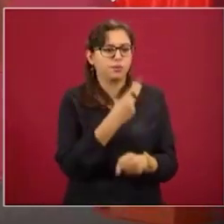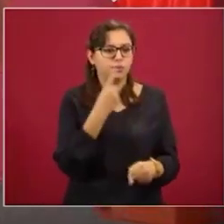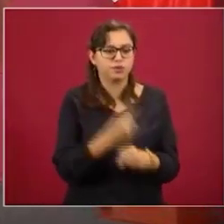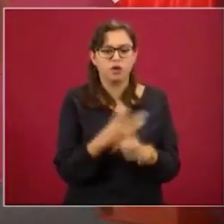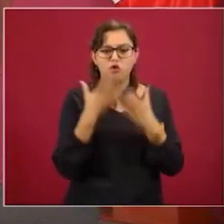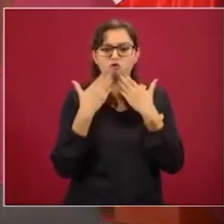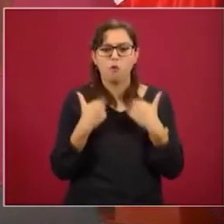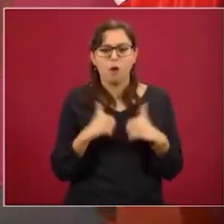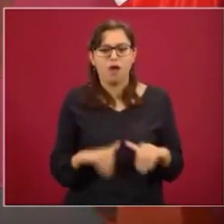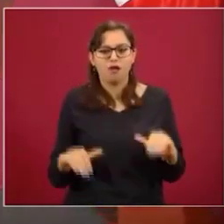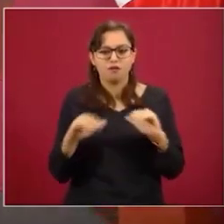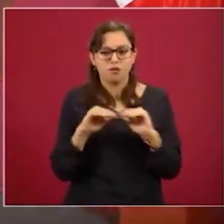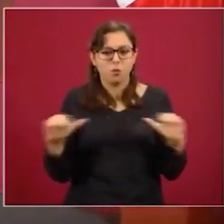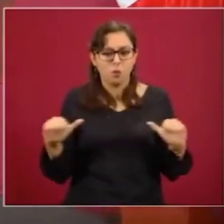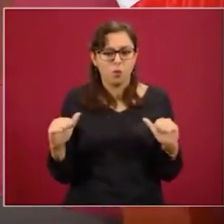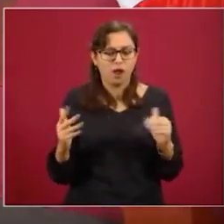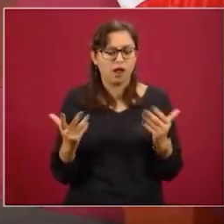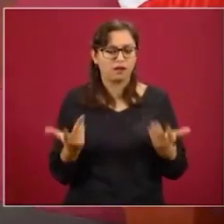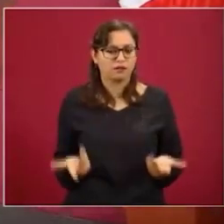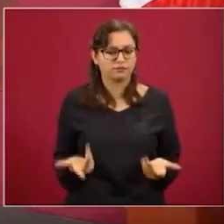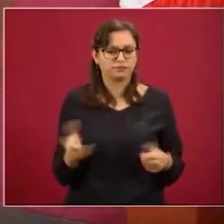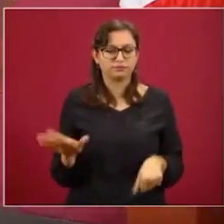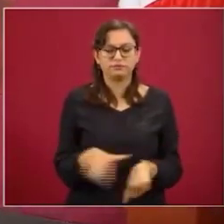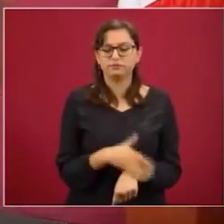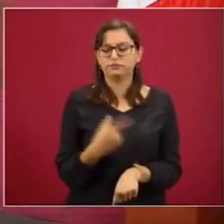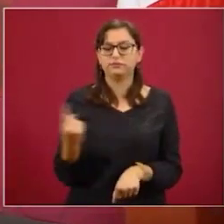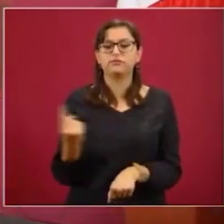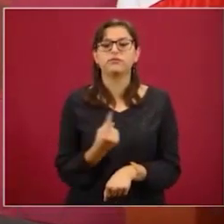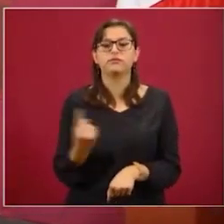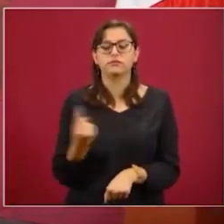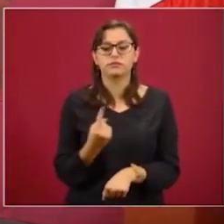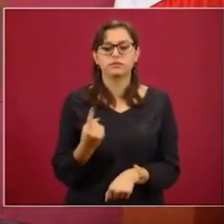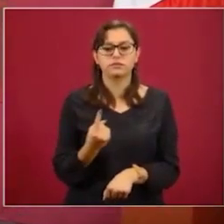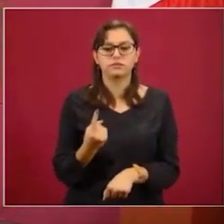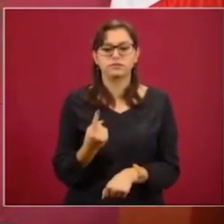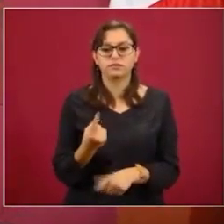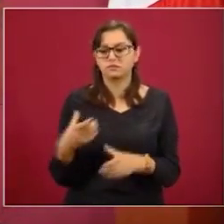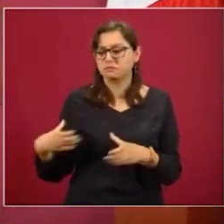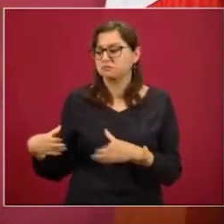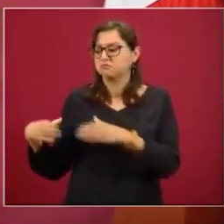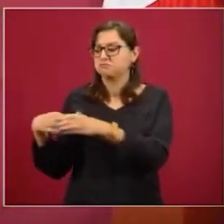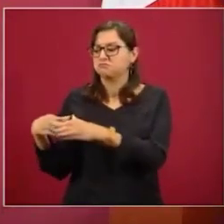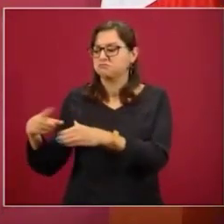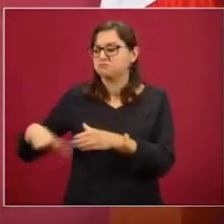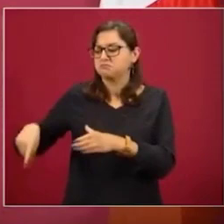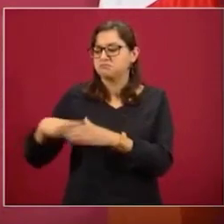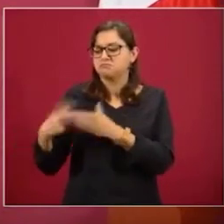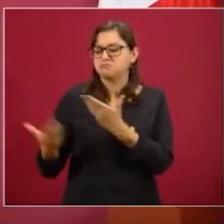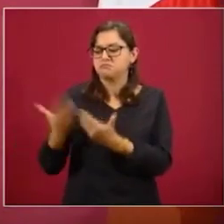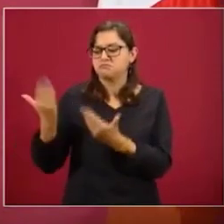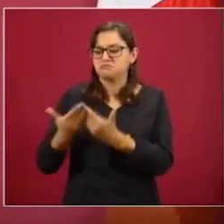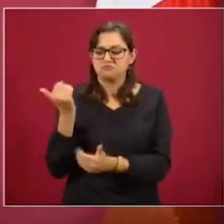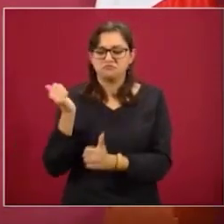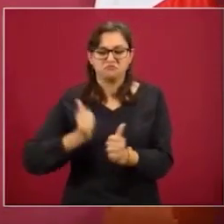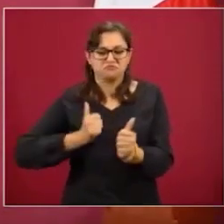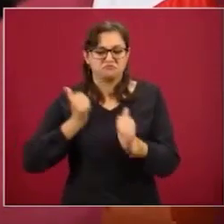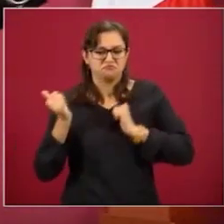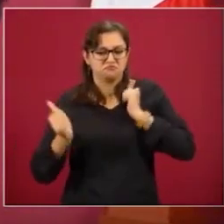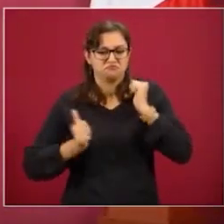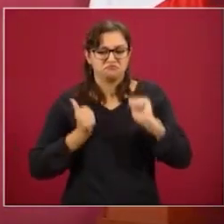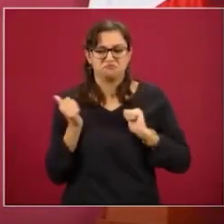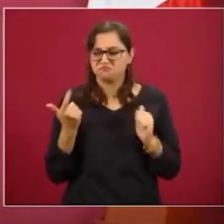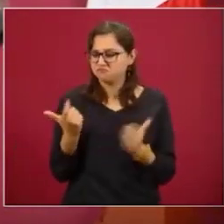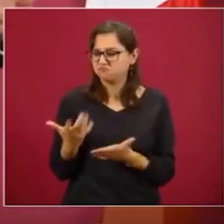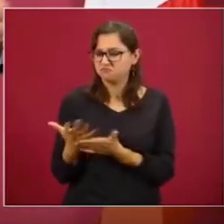porque unos cuantos se aprovechan y se quedan con lo que